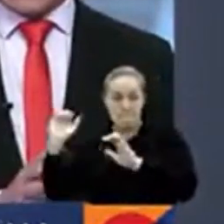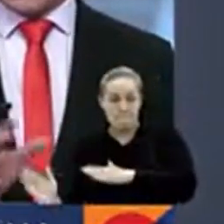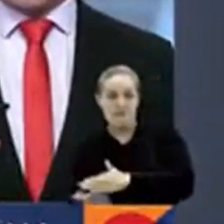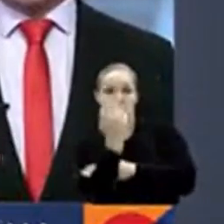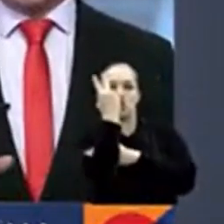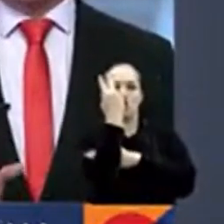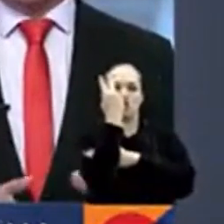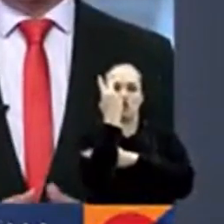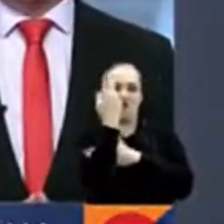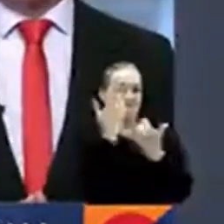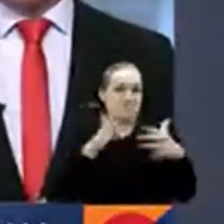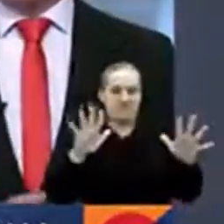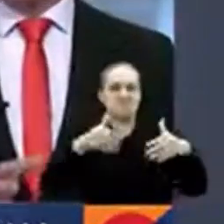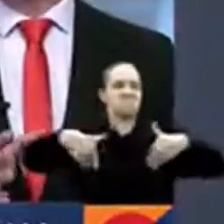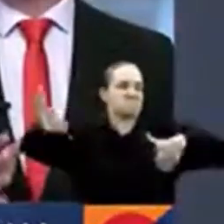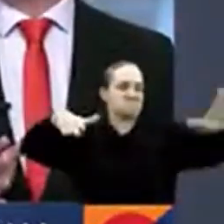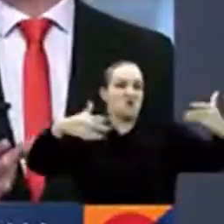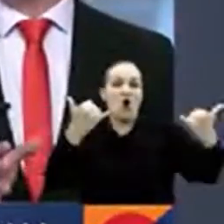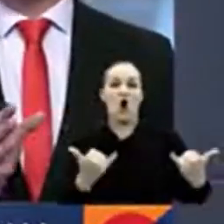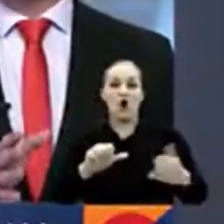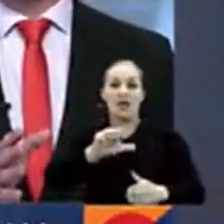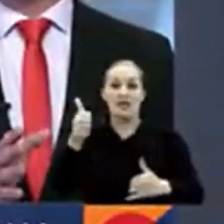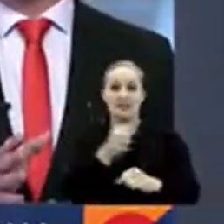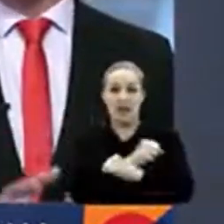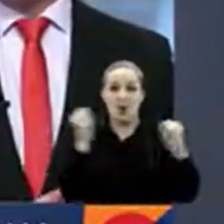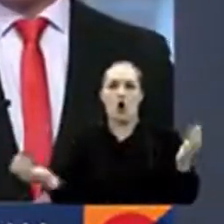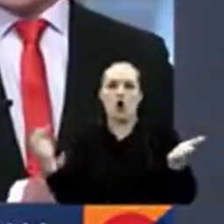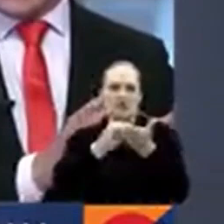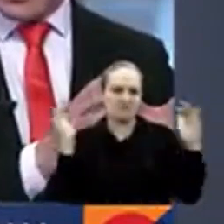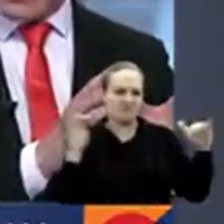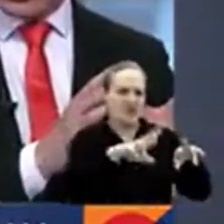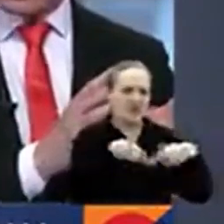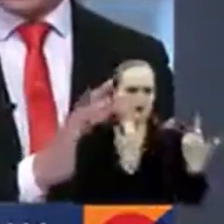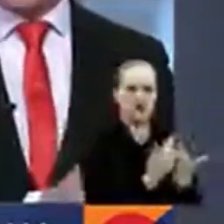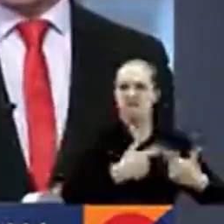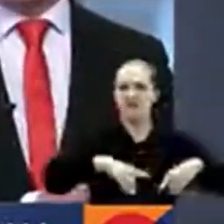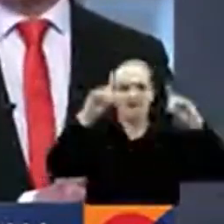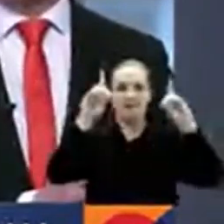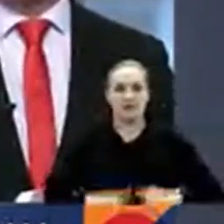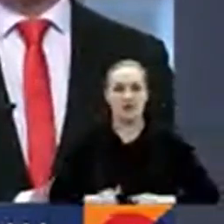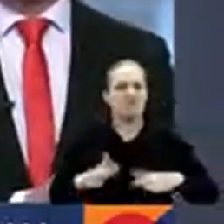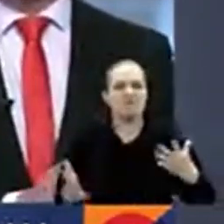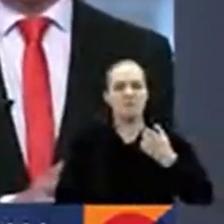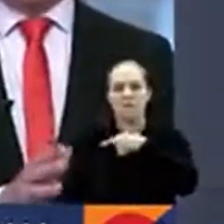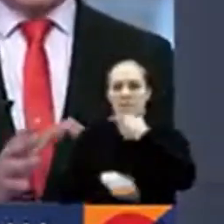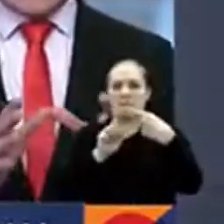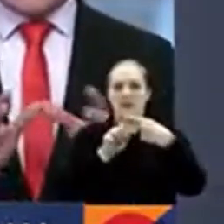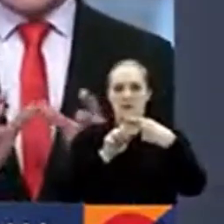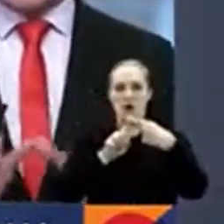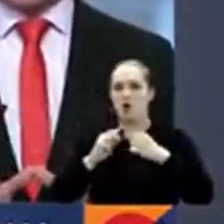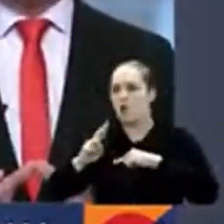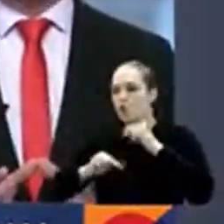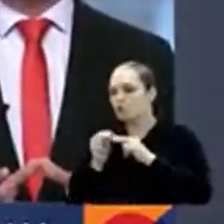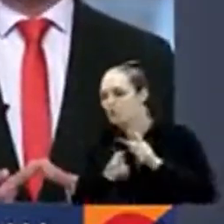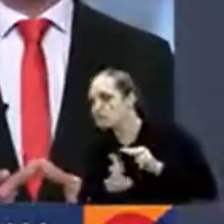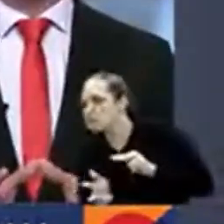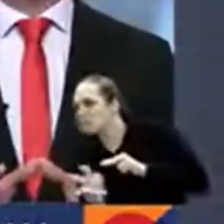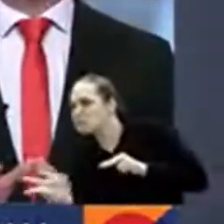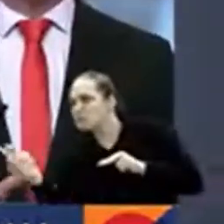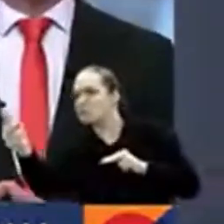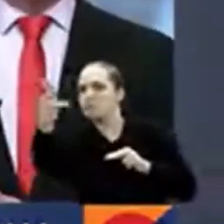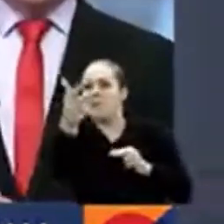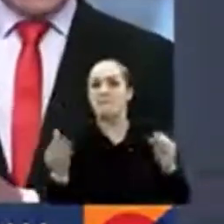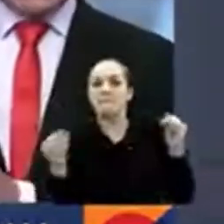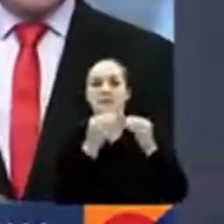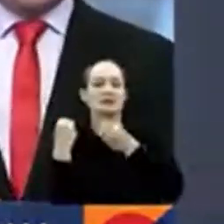mañana. Las decisiones tomadas para superar la emergencia fueron las siguientes. Primero la construcción de vías alternas, también garantizar el abastecimiento